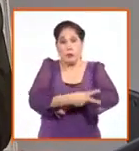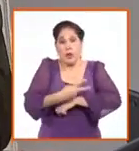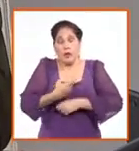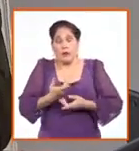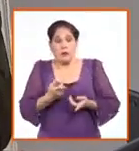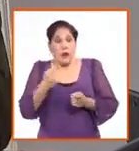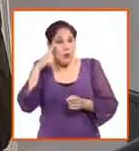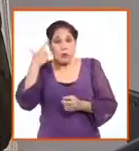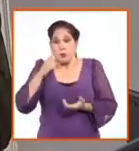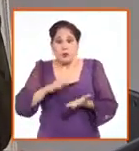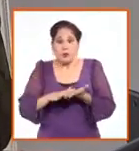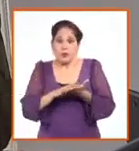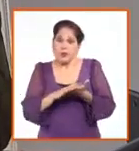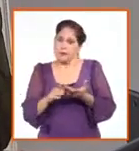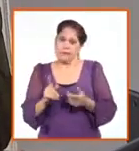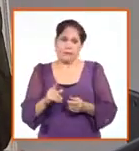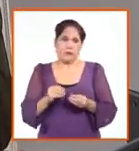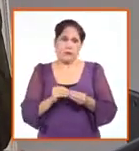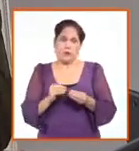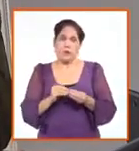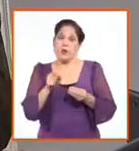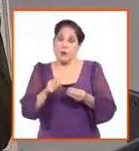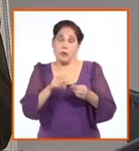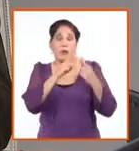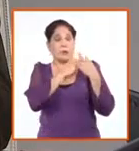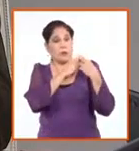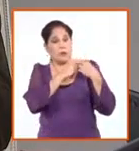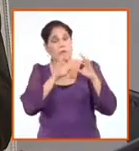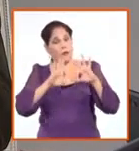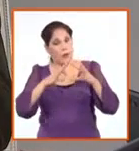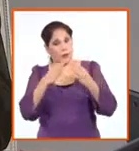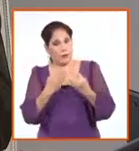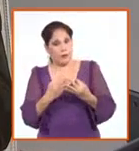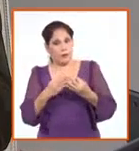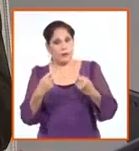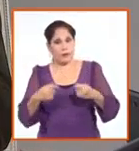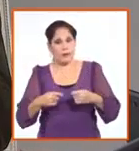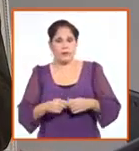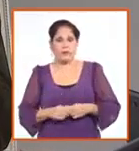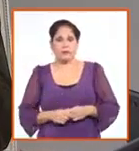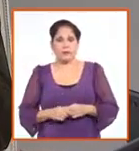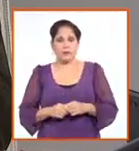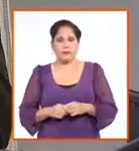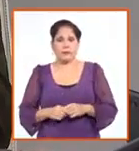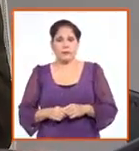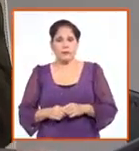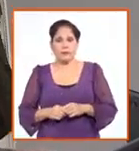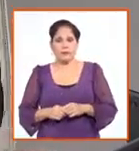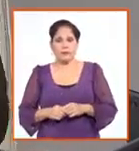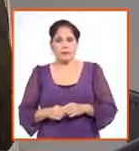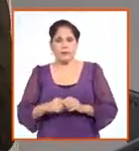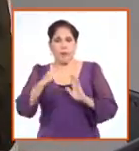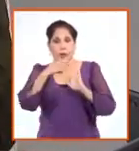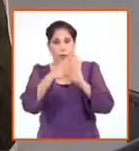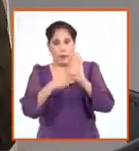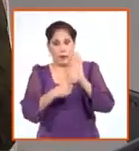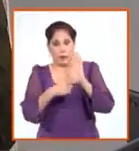Que ratifica también una irresponsabilidad que tiene el traslado de menores en estas cosas. Y con los elementos expuestos,